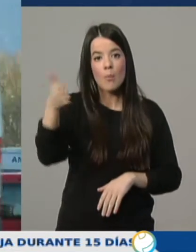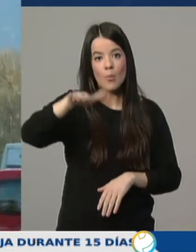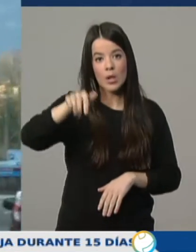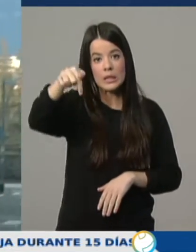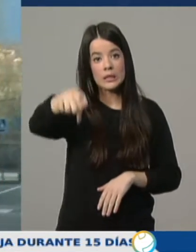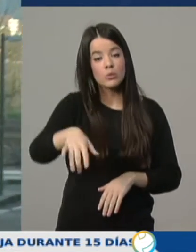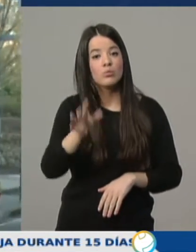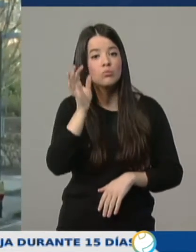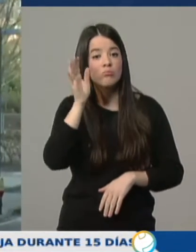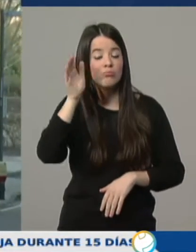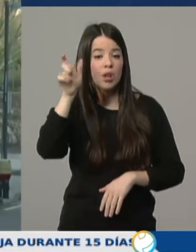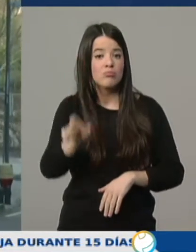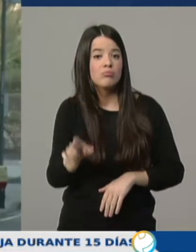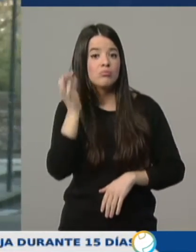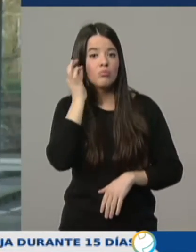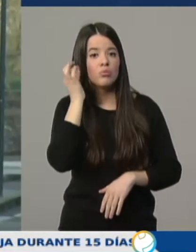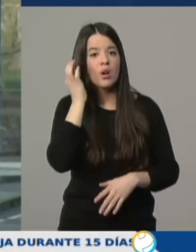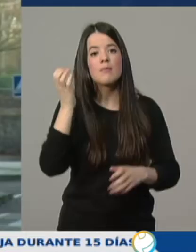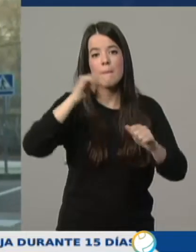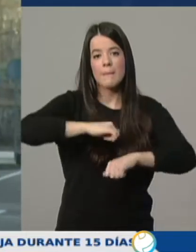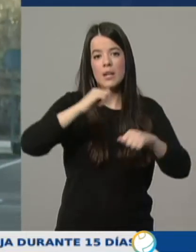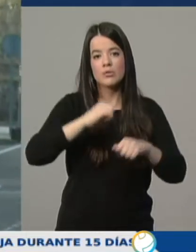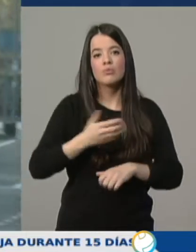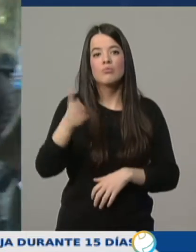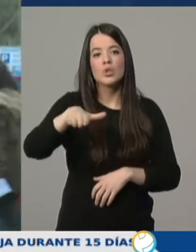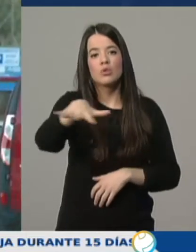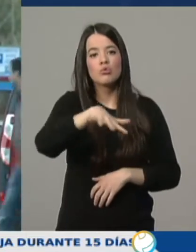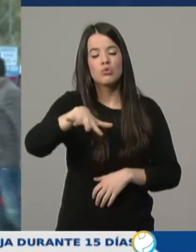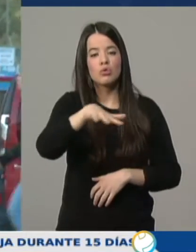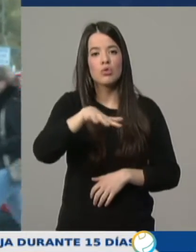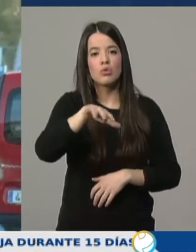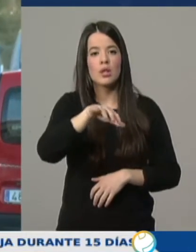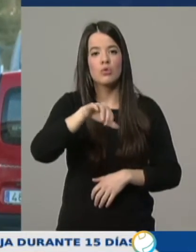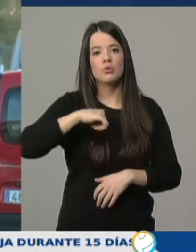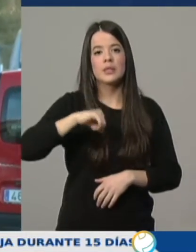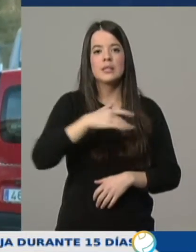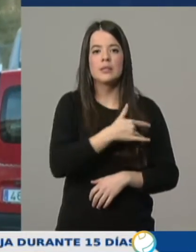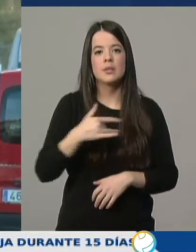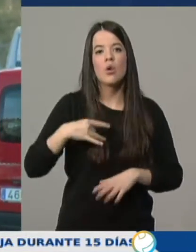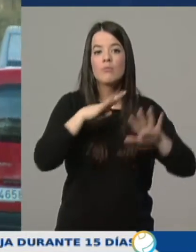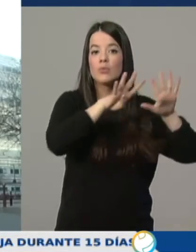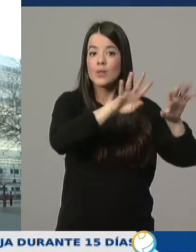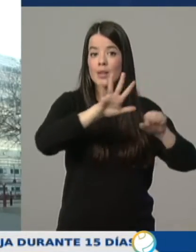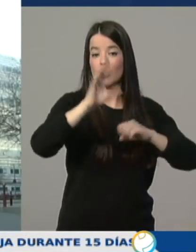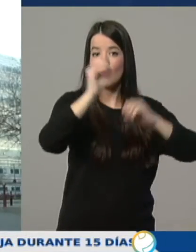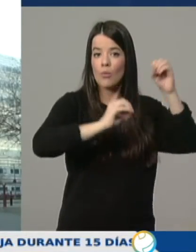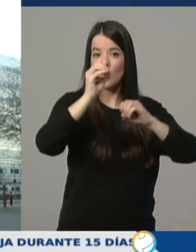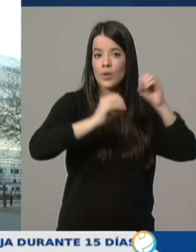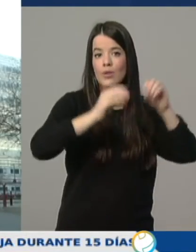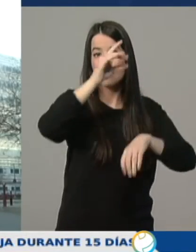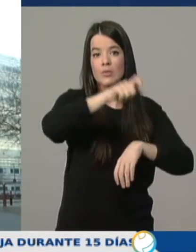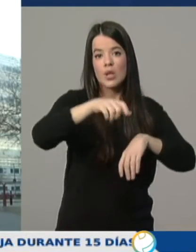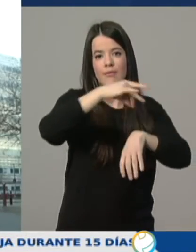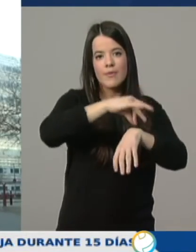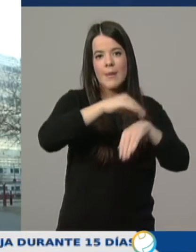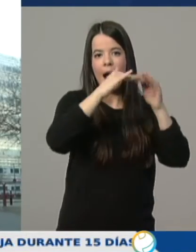La Rioja, una mujer de avanzada edad que ha fallecido en el Hospital San Pedro. No obstante, 95% de los casos están en aislamiento